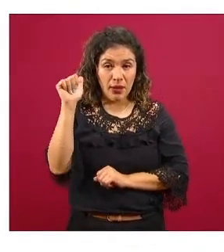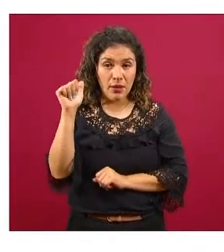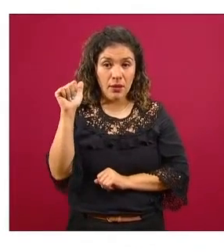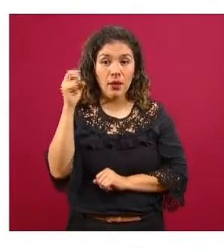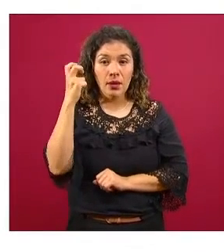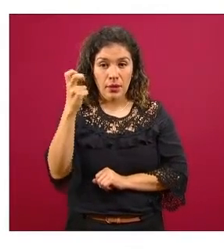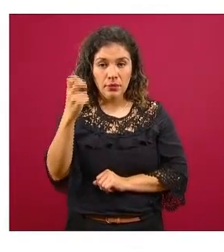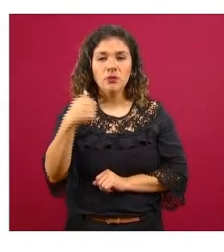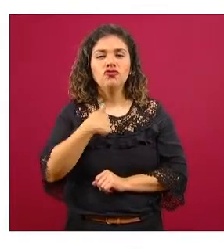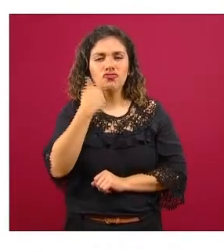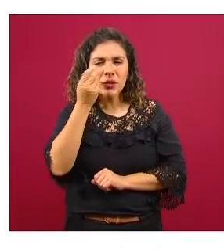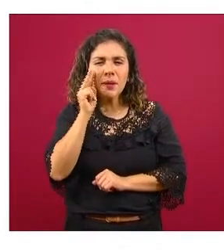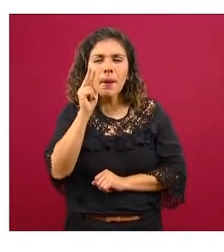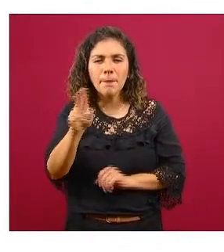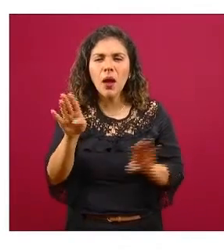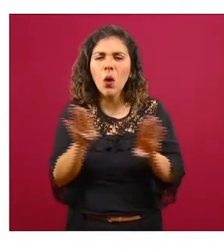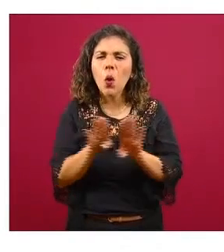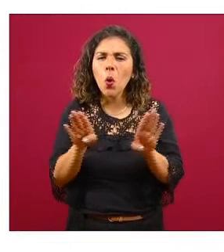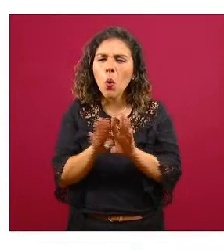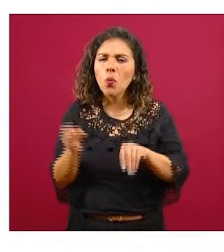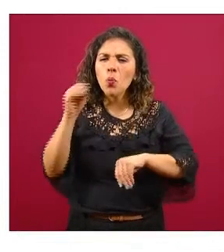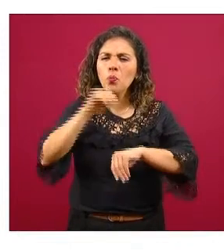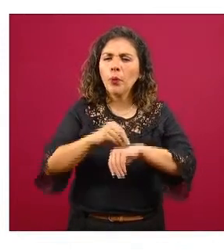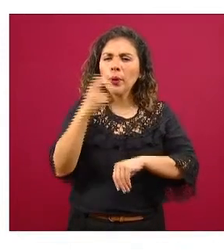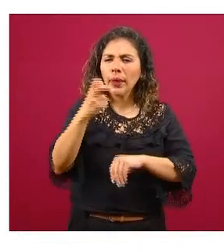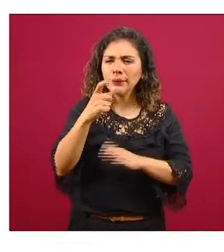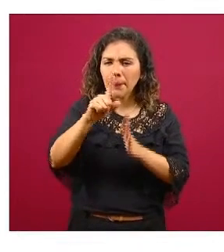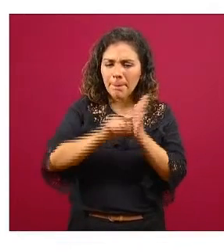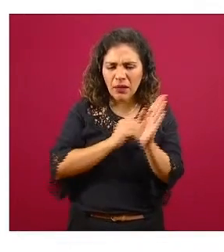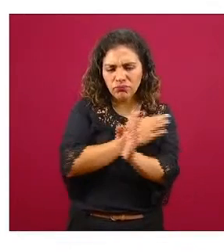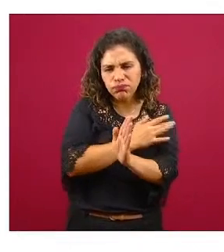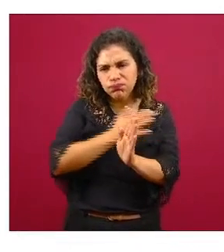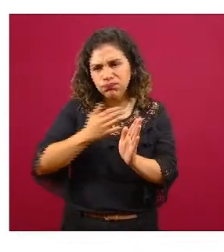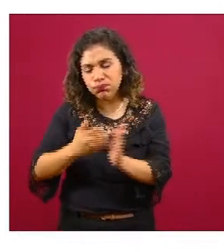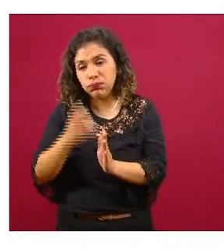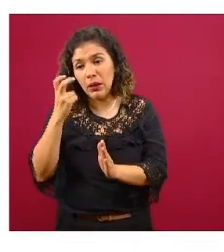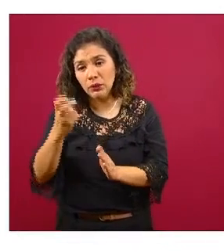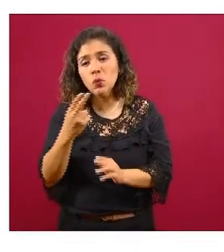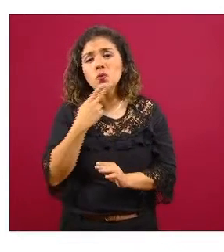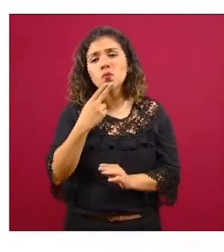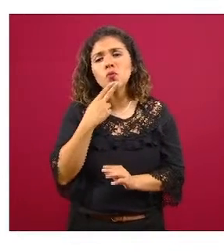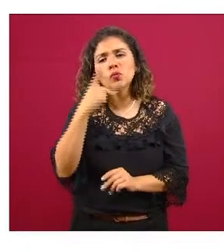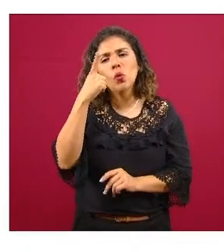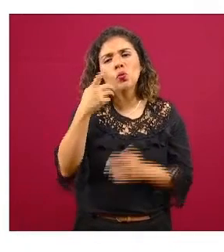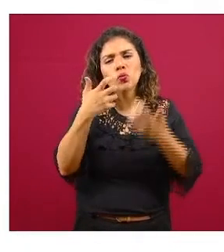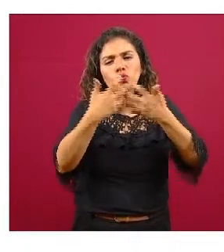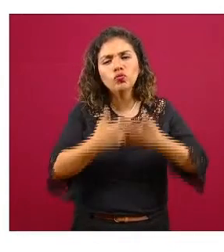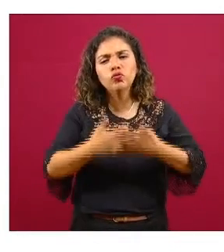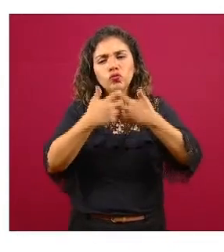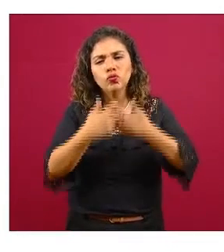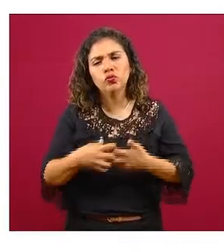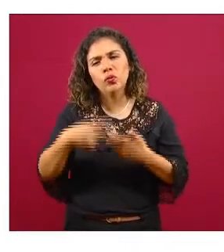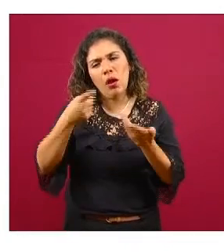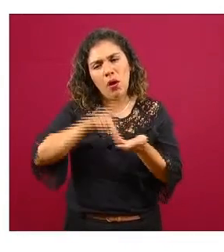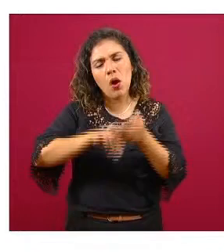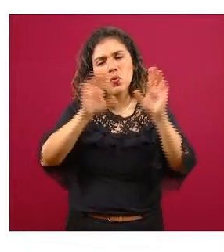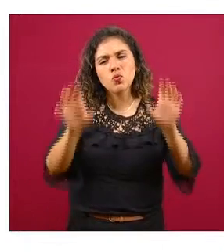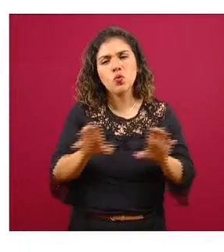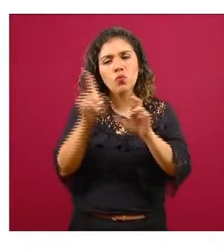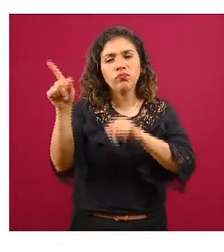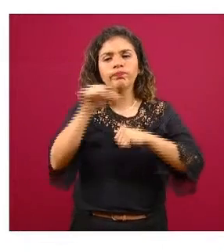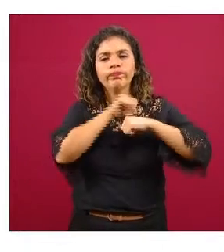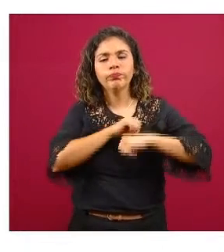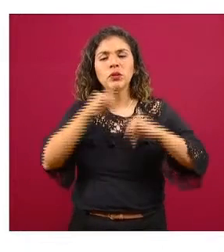y quisimos ver cómo se había estado comportando a lo largo de estos meses y para eso se utilizó una herramienta informática que tiene el